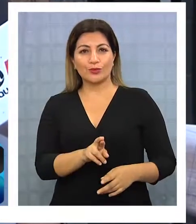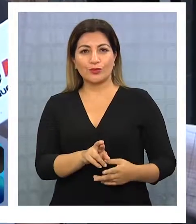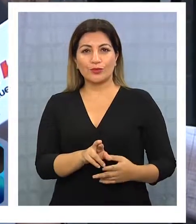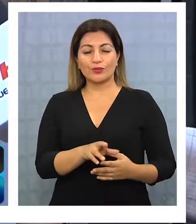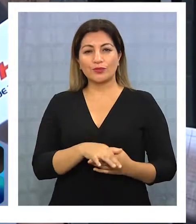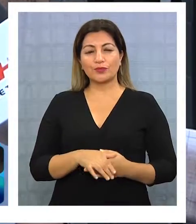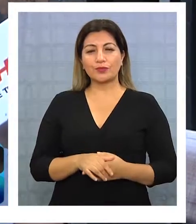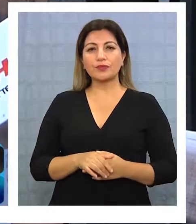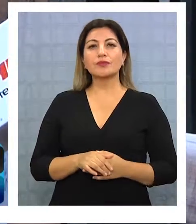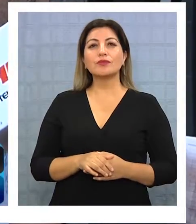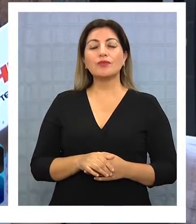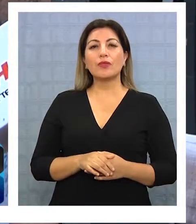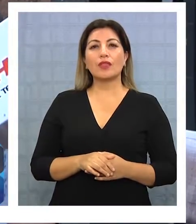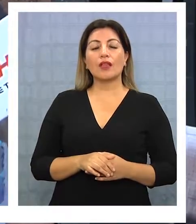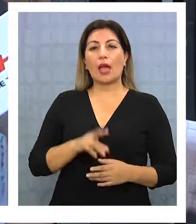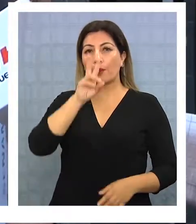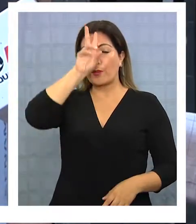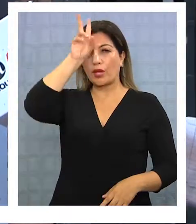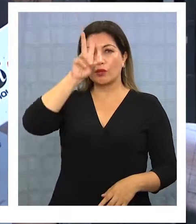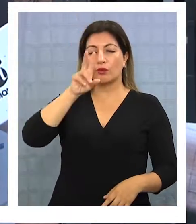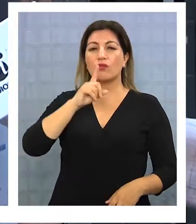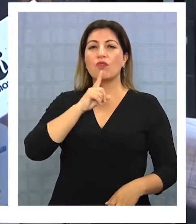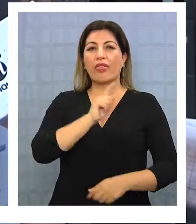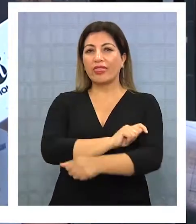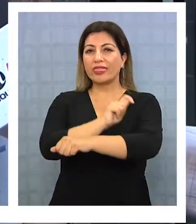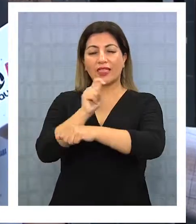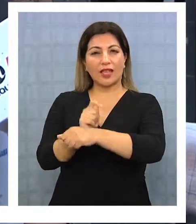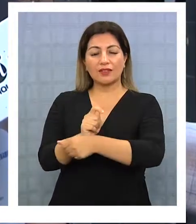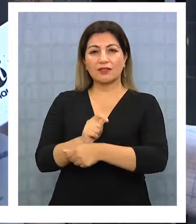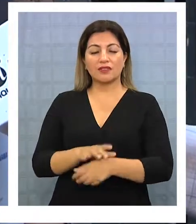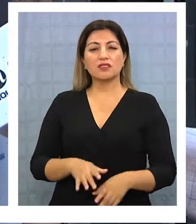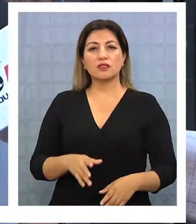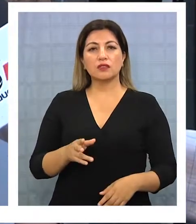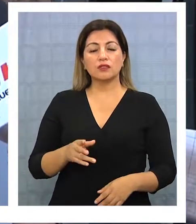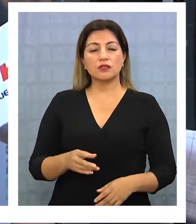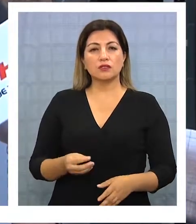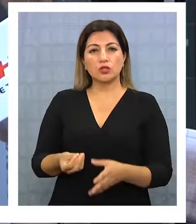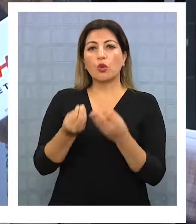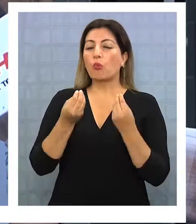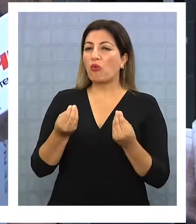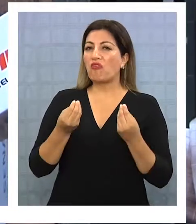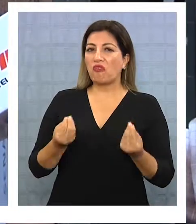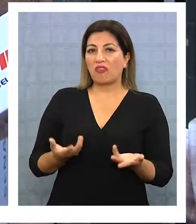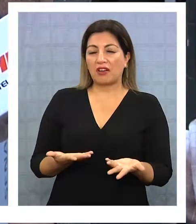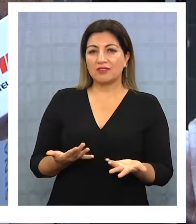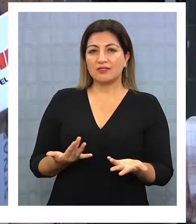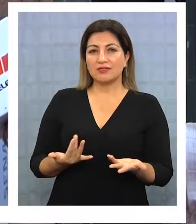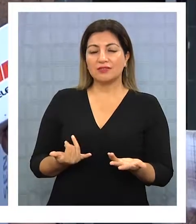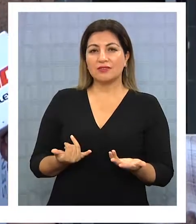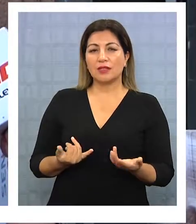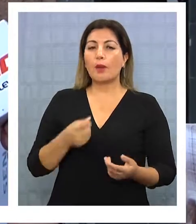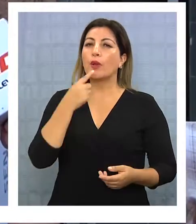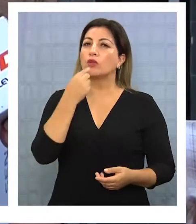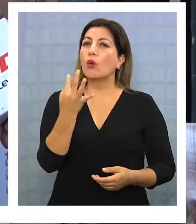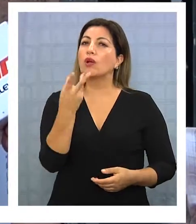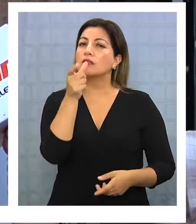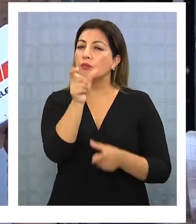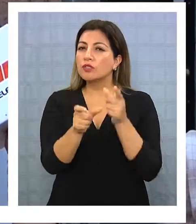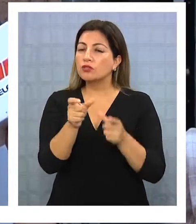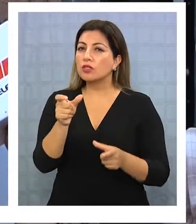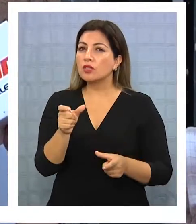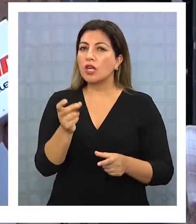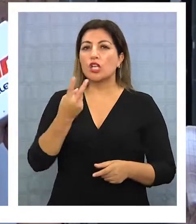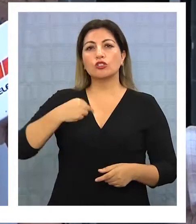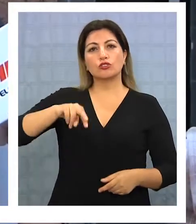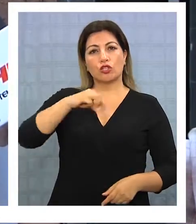ido a Arequipa, a Tacna. Entonces ha sido provechoso el... ¿Cuántos socios tienen esos socios?